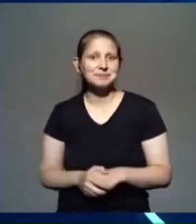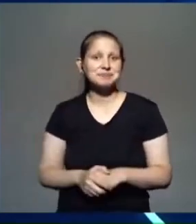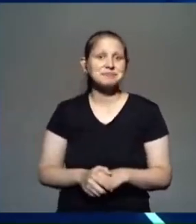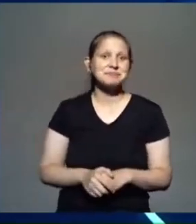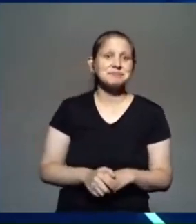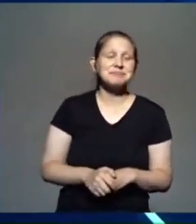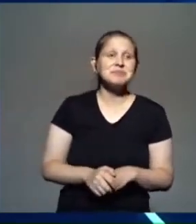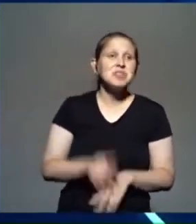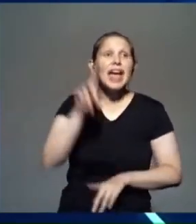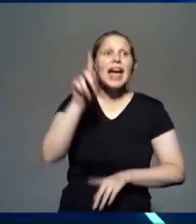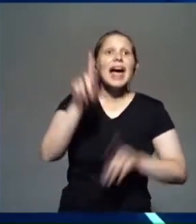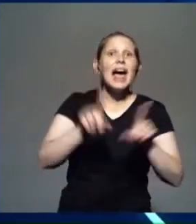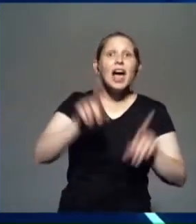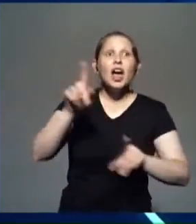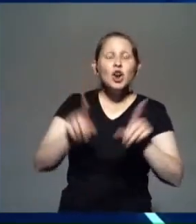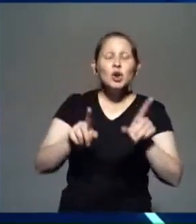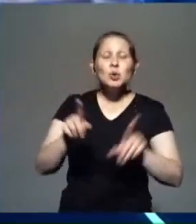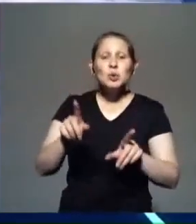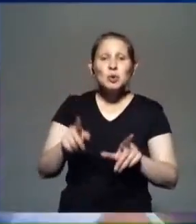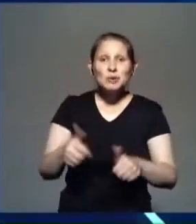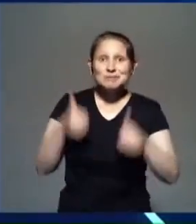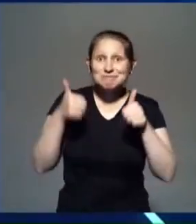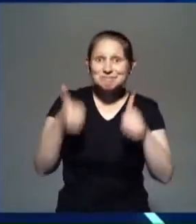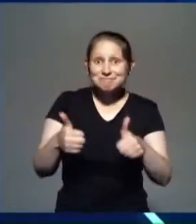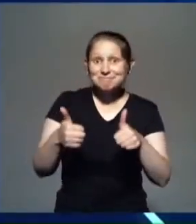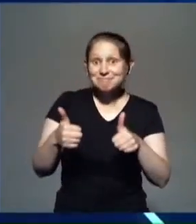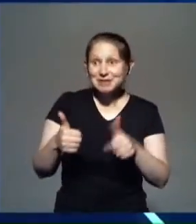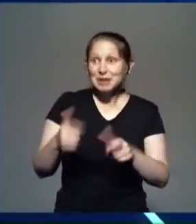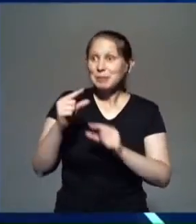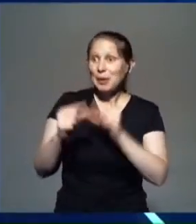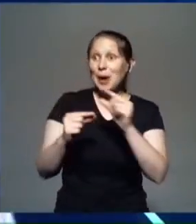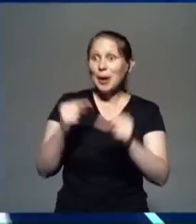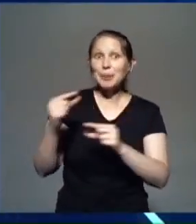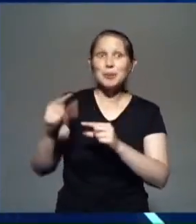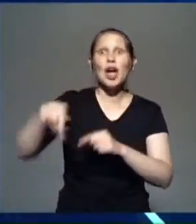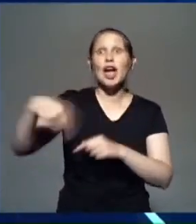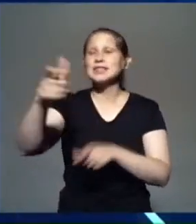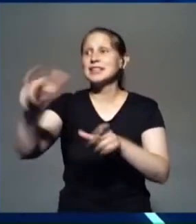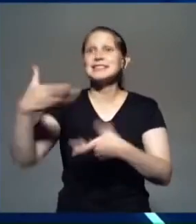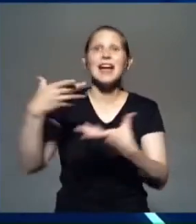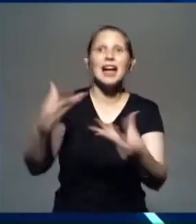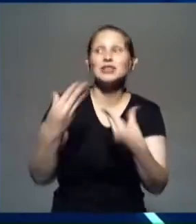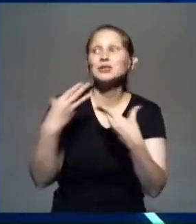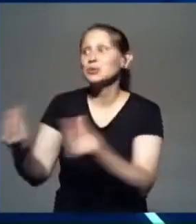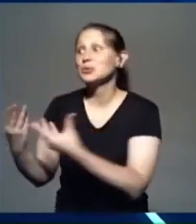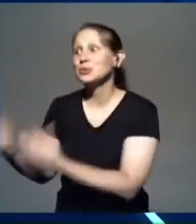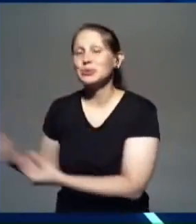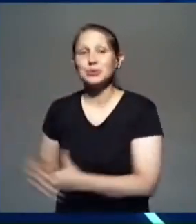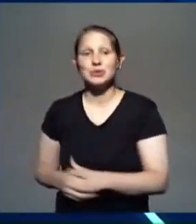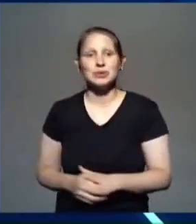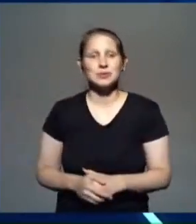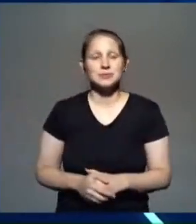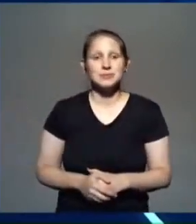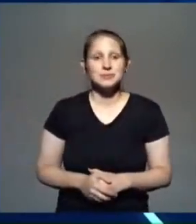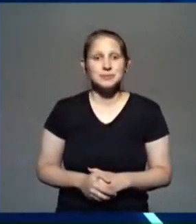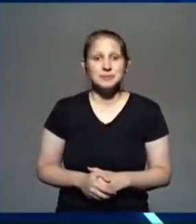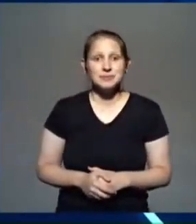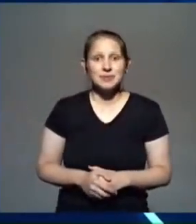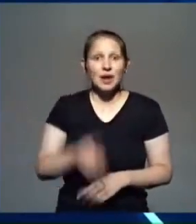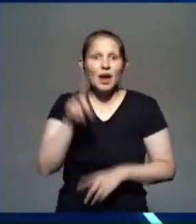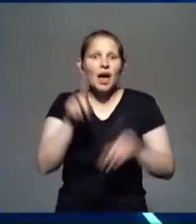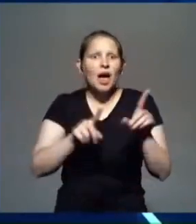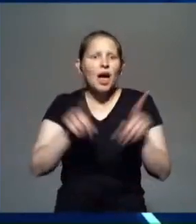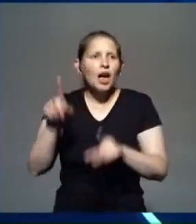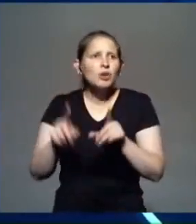ayudando a otros. Pero aún los pastores. Cuando la gente viene y dice, ay, mire mi problema. Yo también tengo que